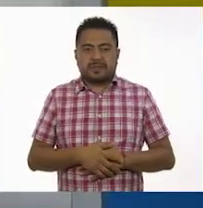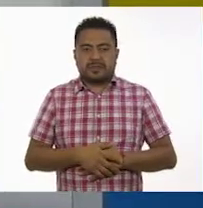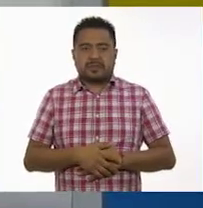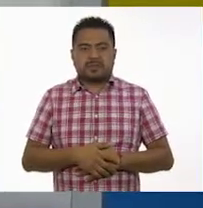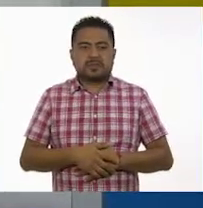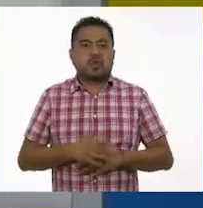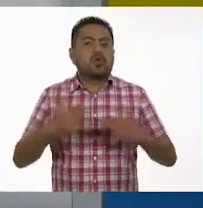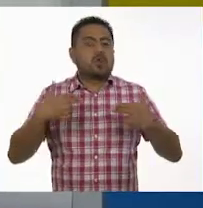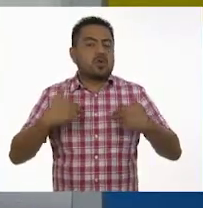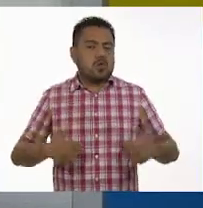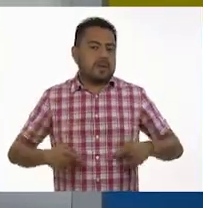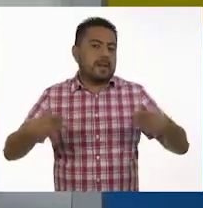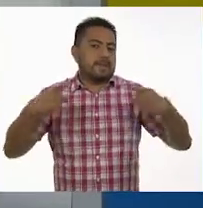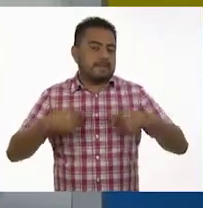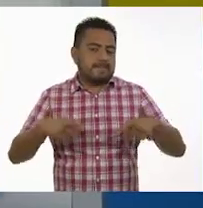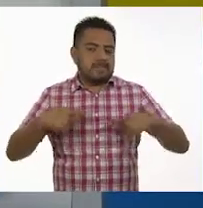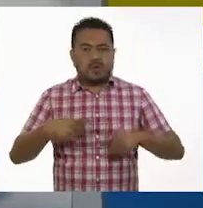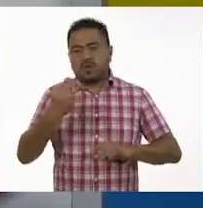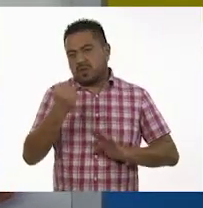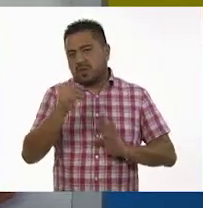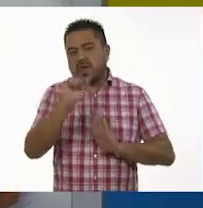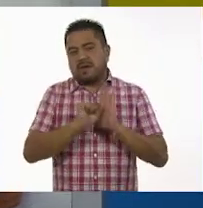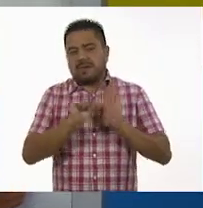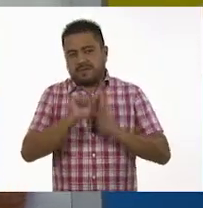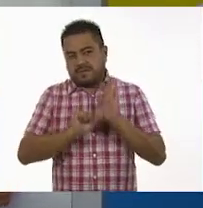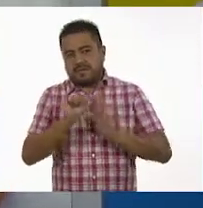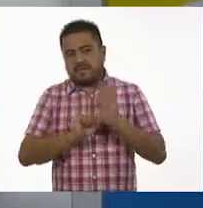Y los humanos, 9 meses.